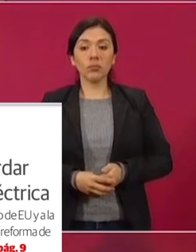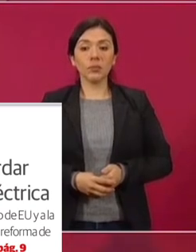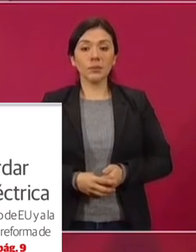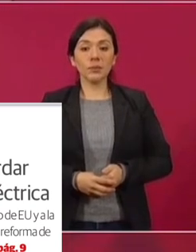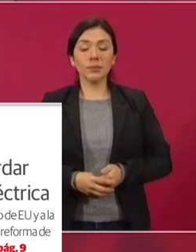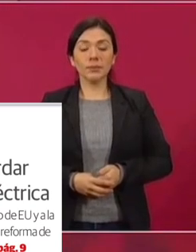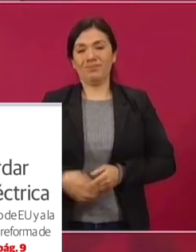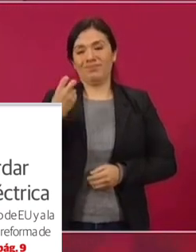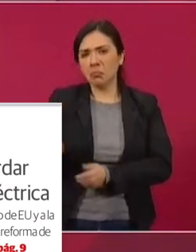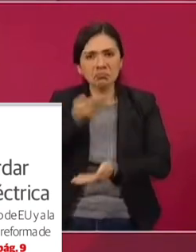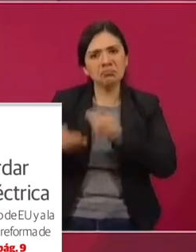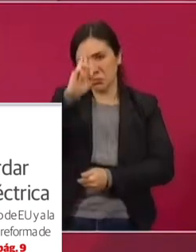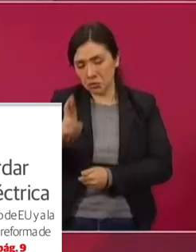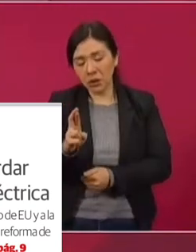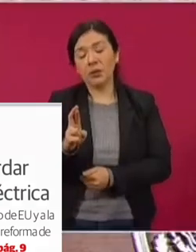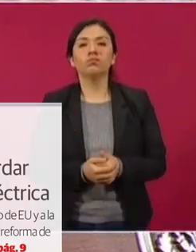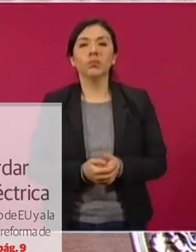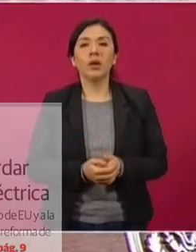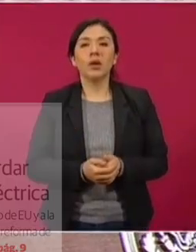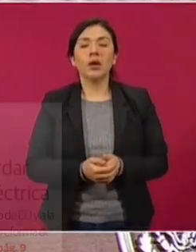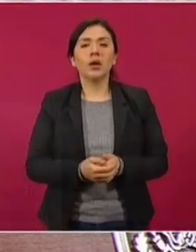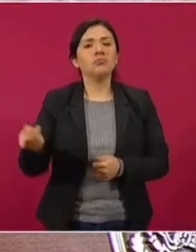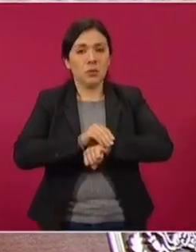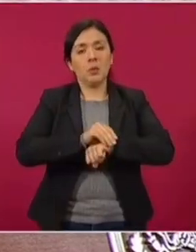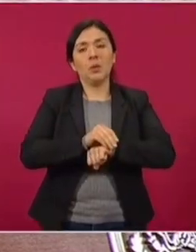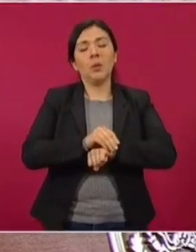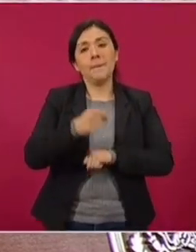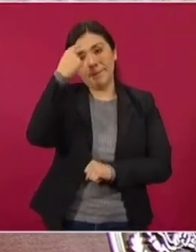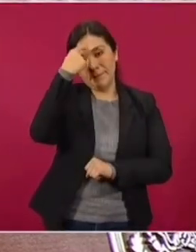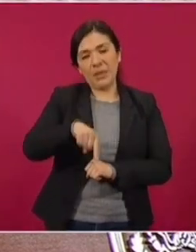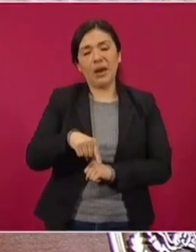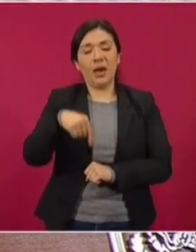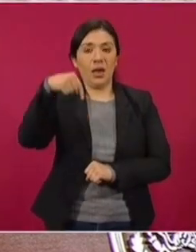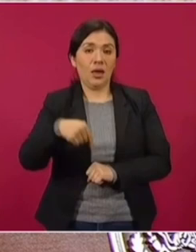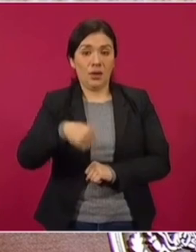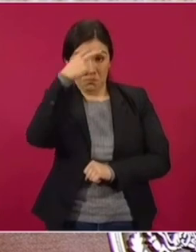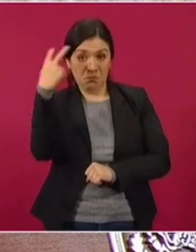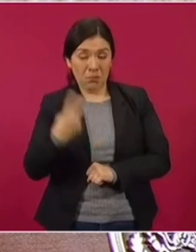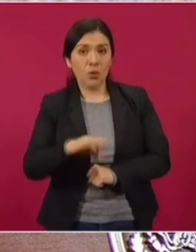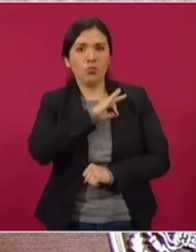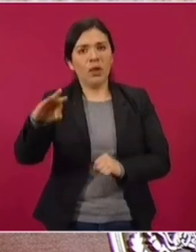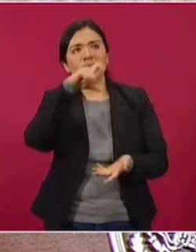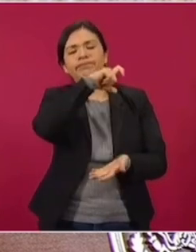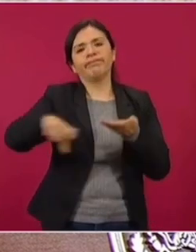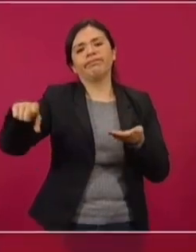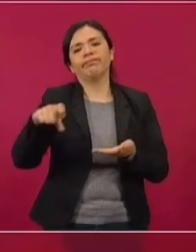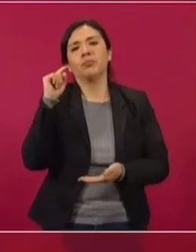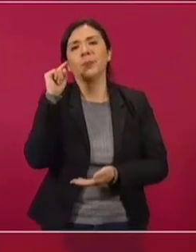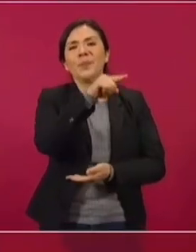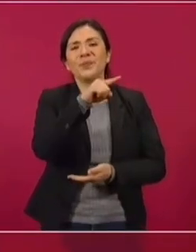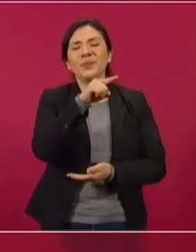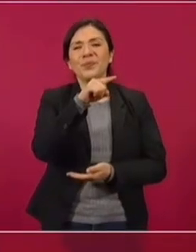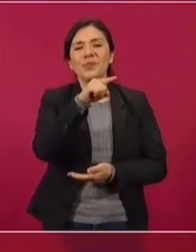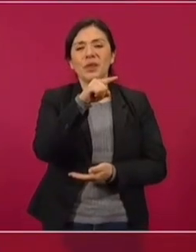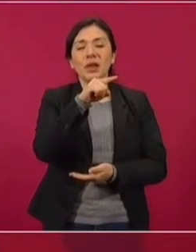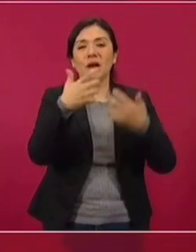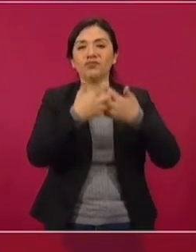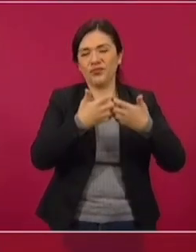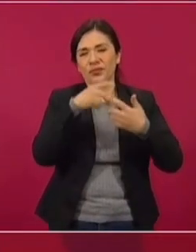de energía. Agradecerles porque autorizaron el que México comprara la